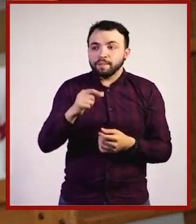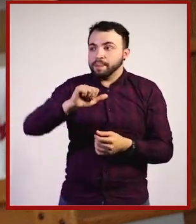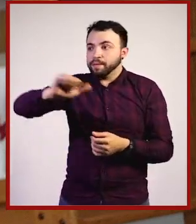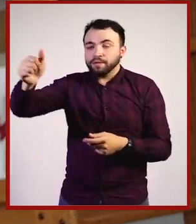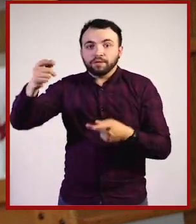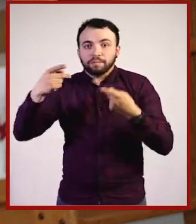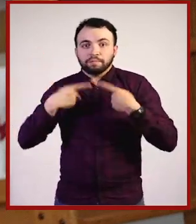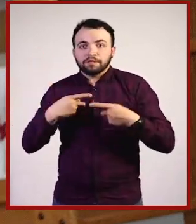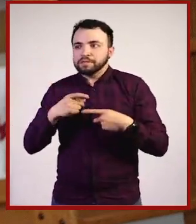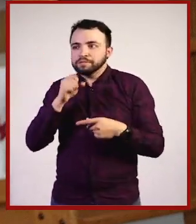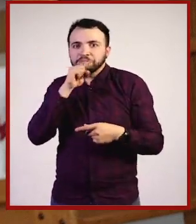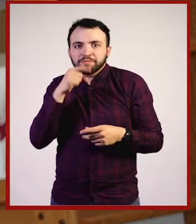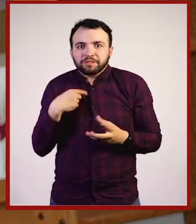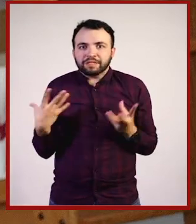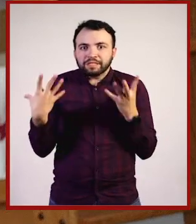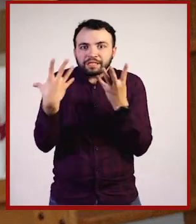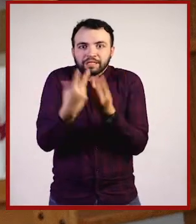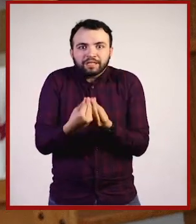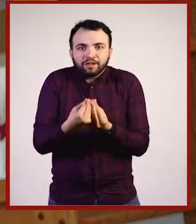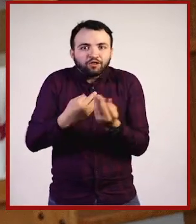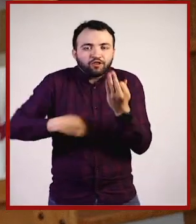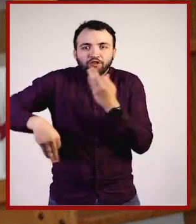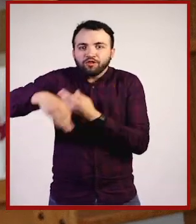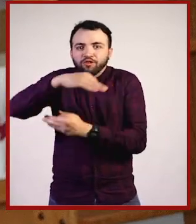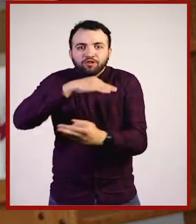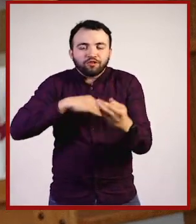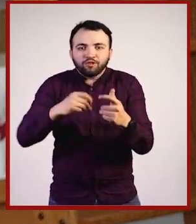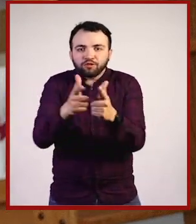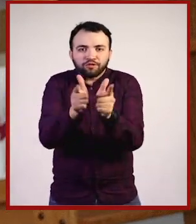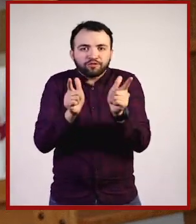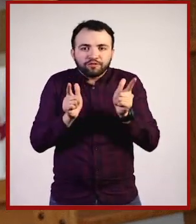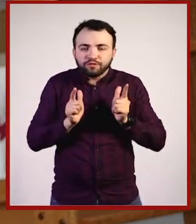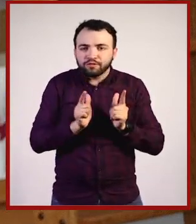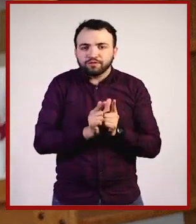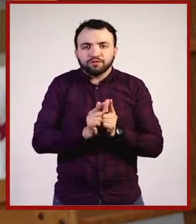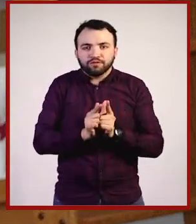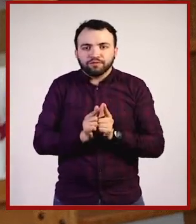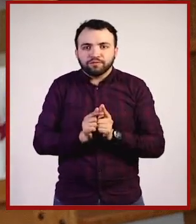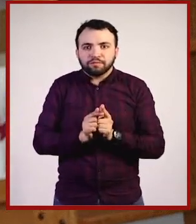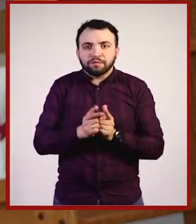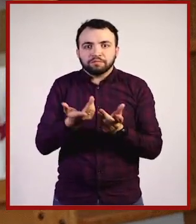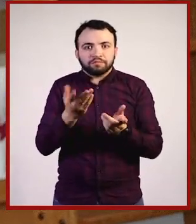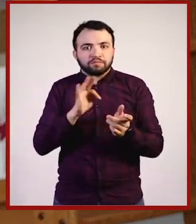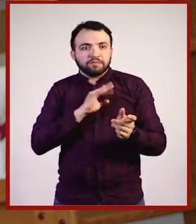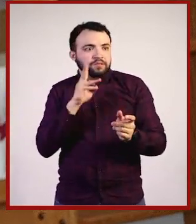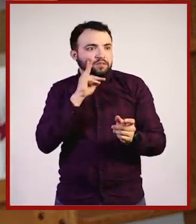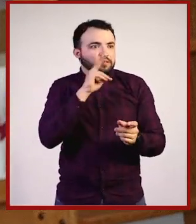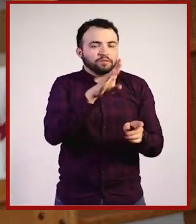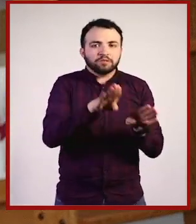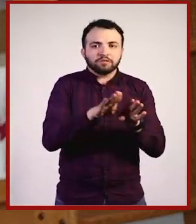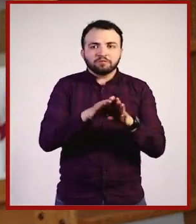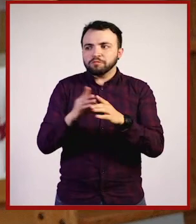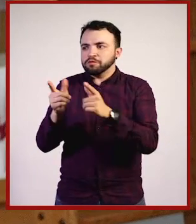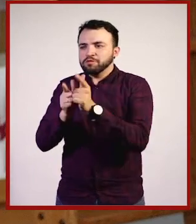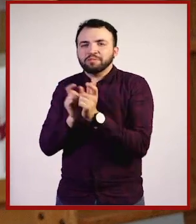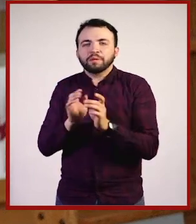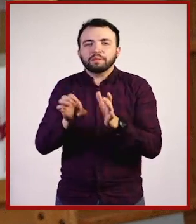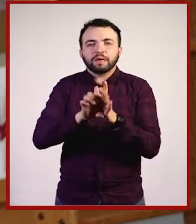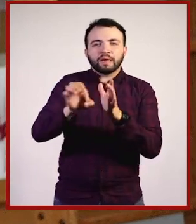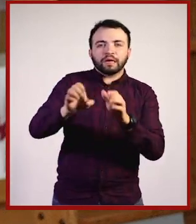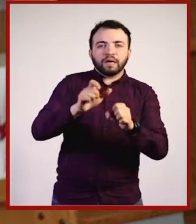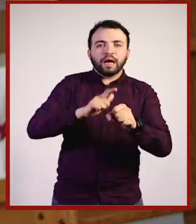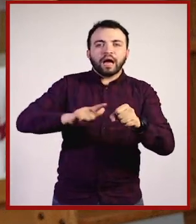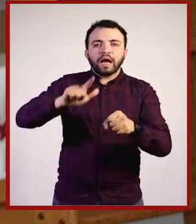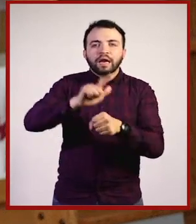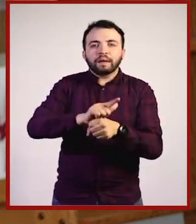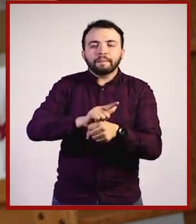somos nosotros. Formamos parte de una colectividad. Y lo vemos en los grupos de animales que